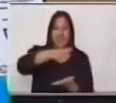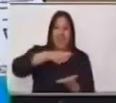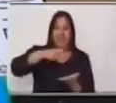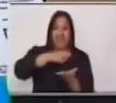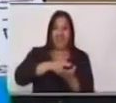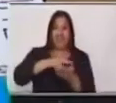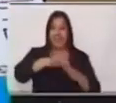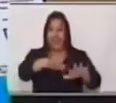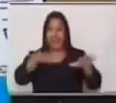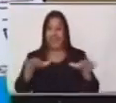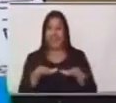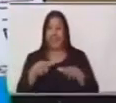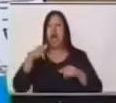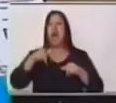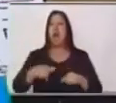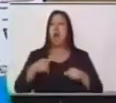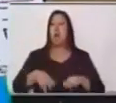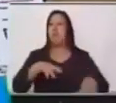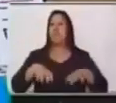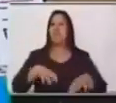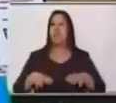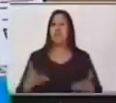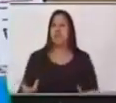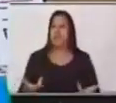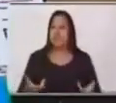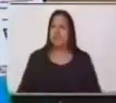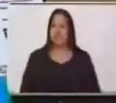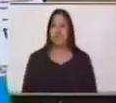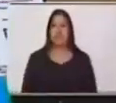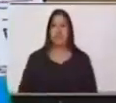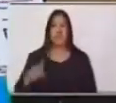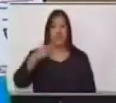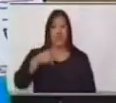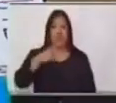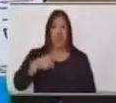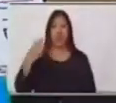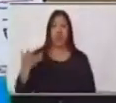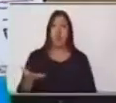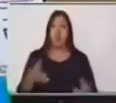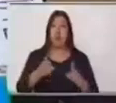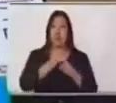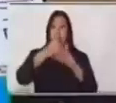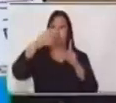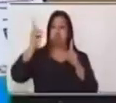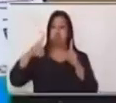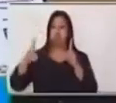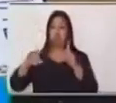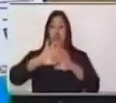actividad. Vamos a describir las características de ella.